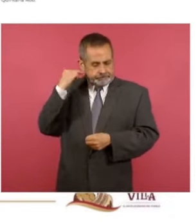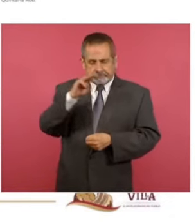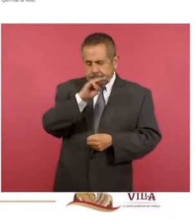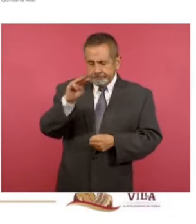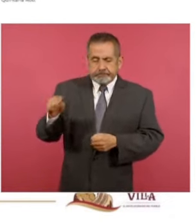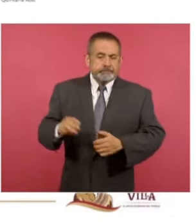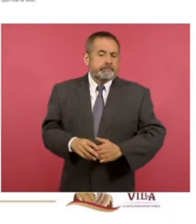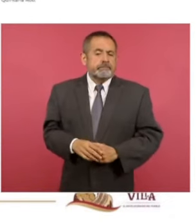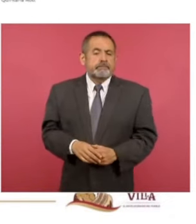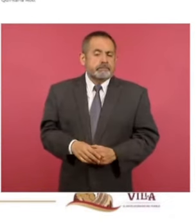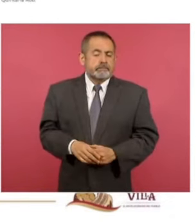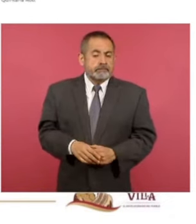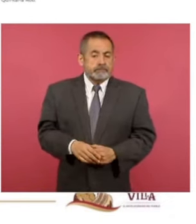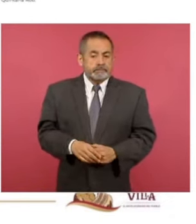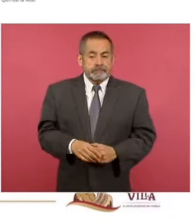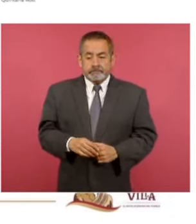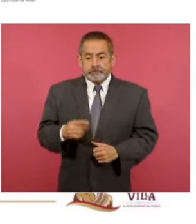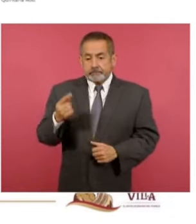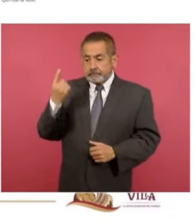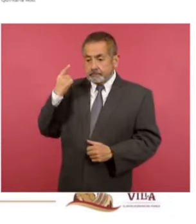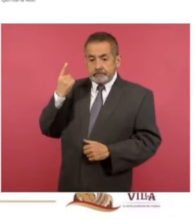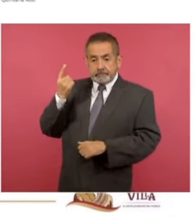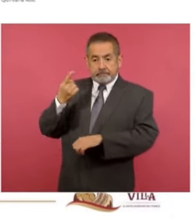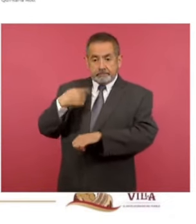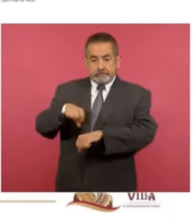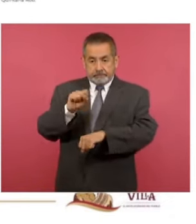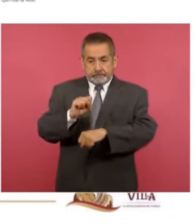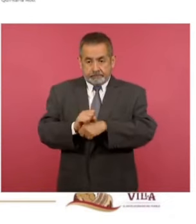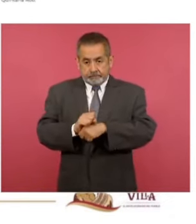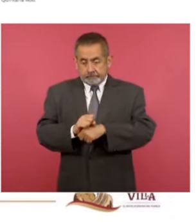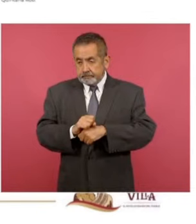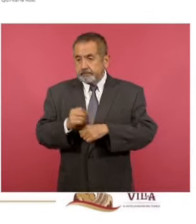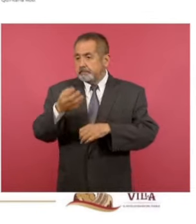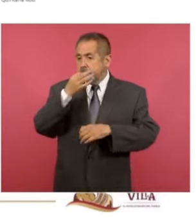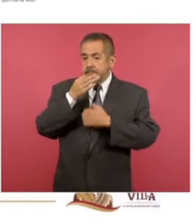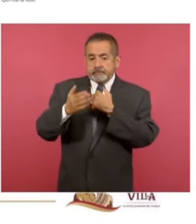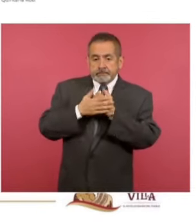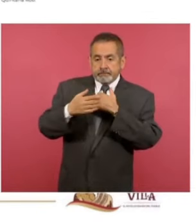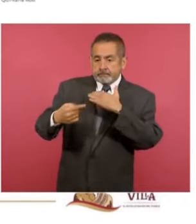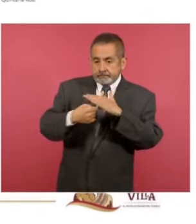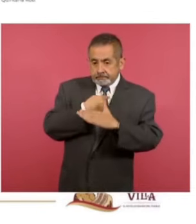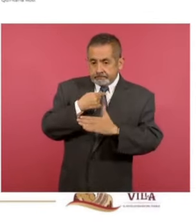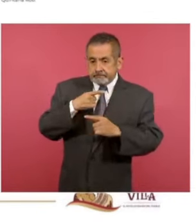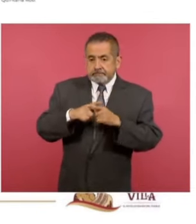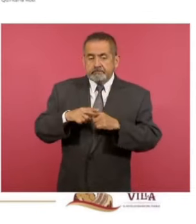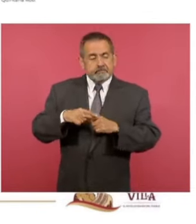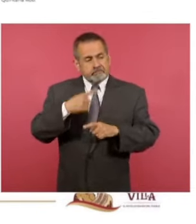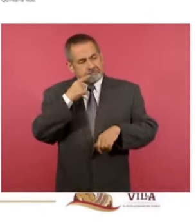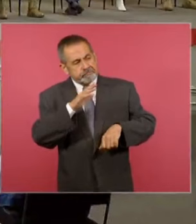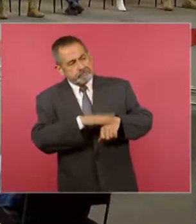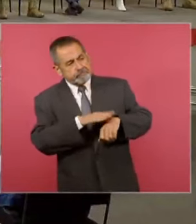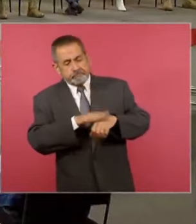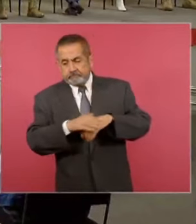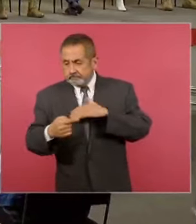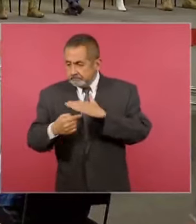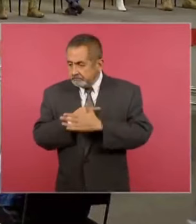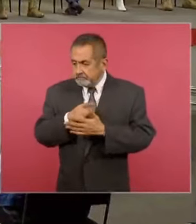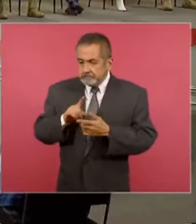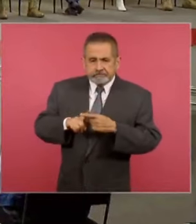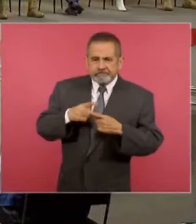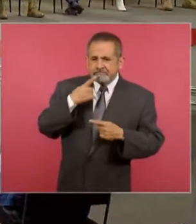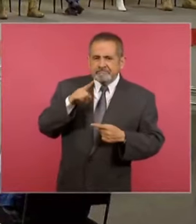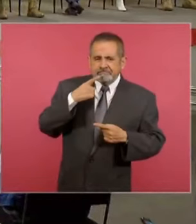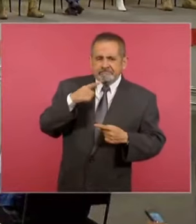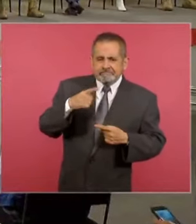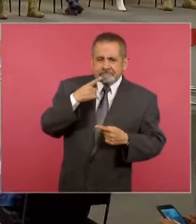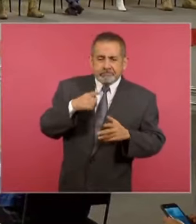centavos. Esta semana que cerró recibimos 230 denuncias o quejas que